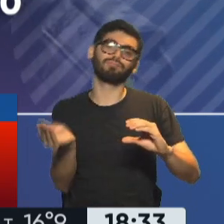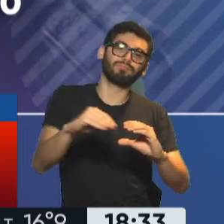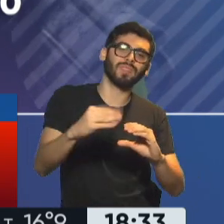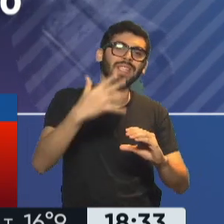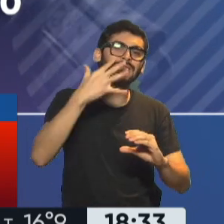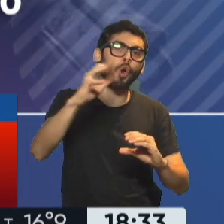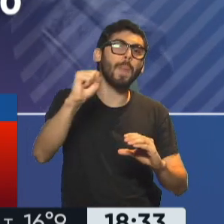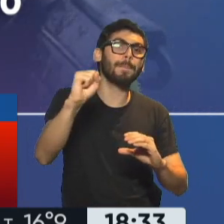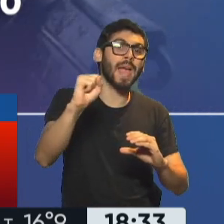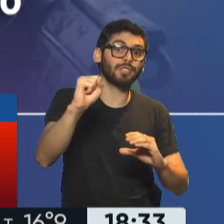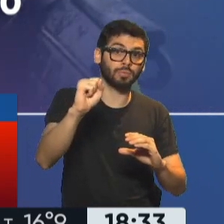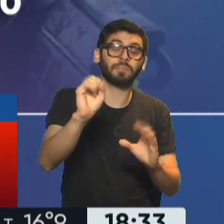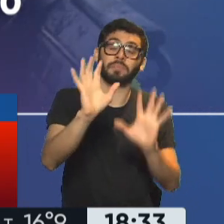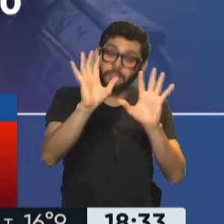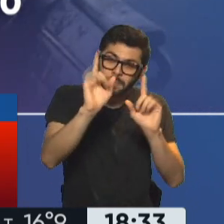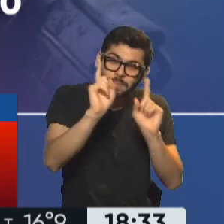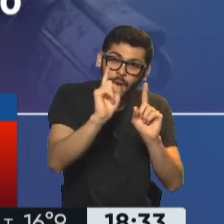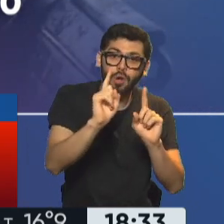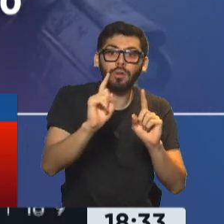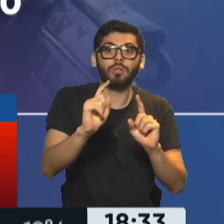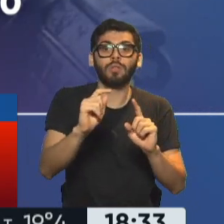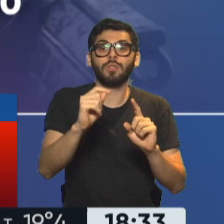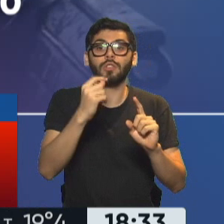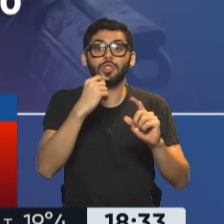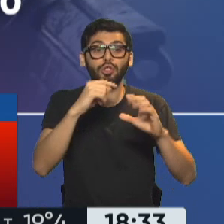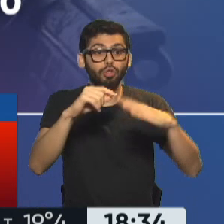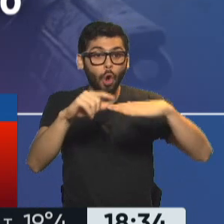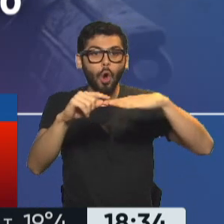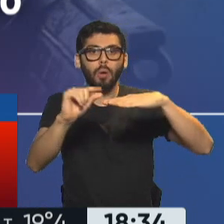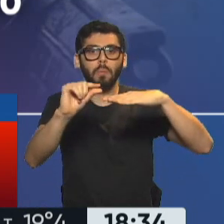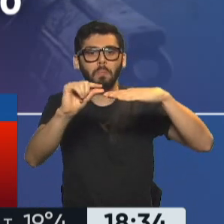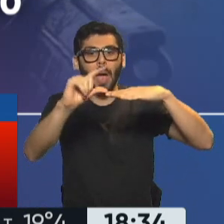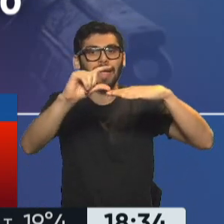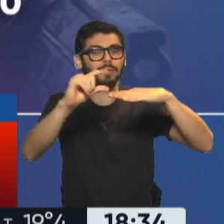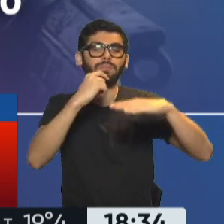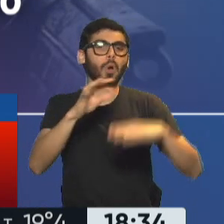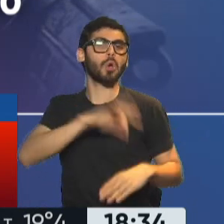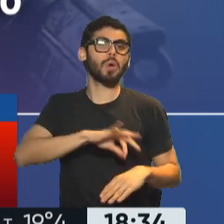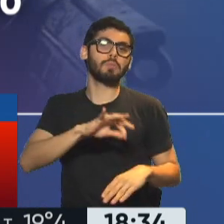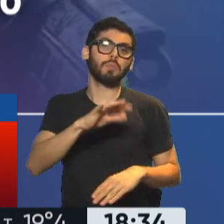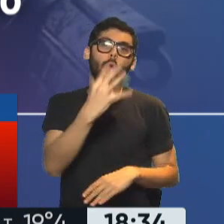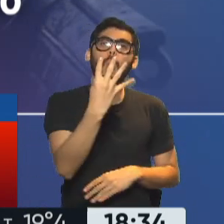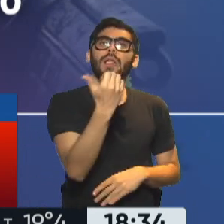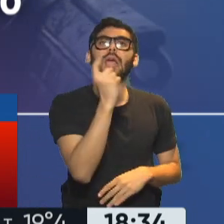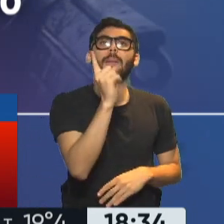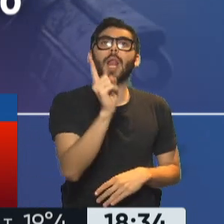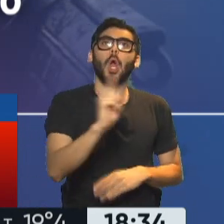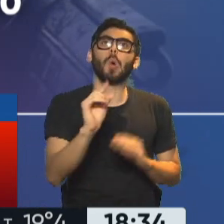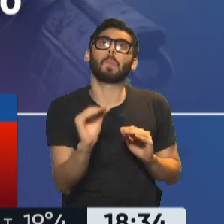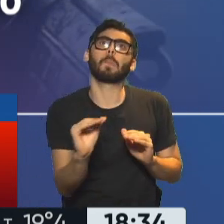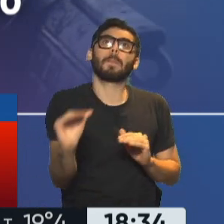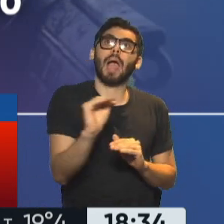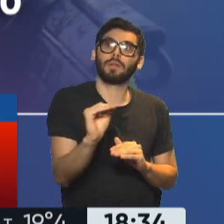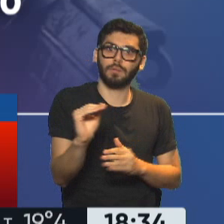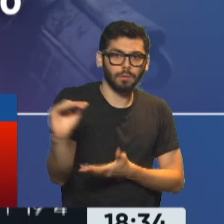mil pesos totales. Pero, ¿qué pasa? Los que cobran un poco más de eso, un poco más de 46 mil 129. Bueno, se va a